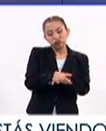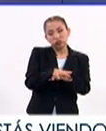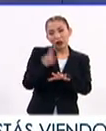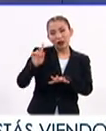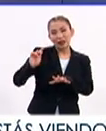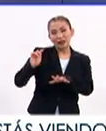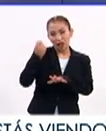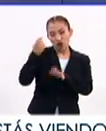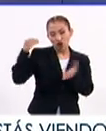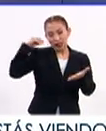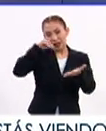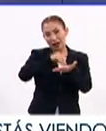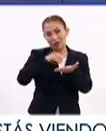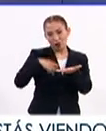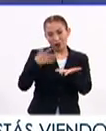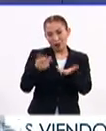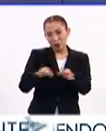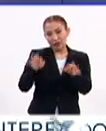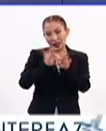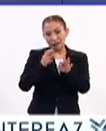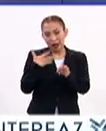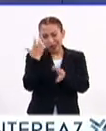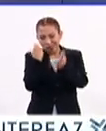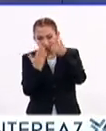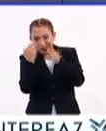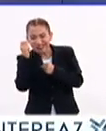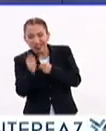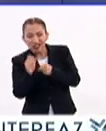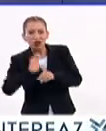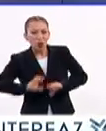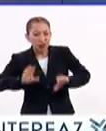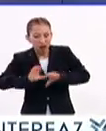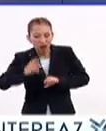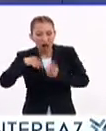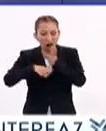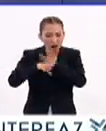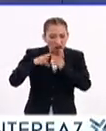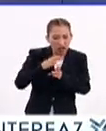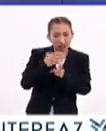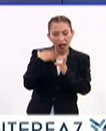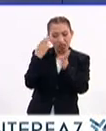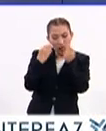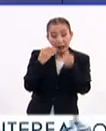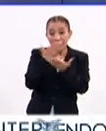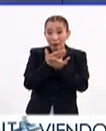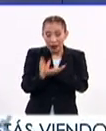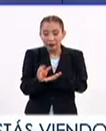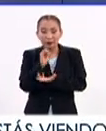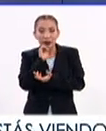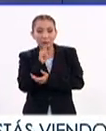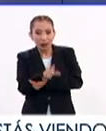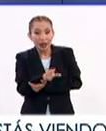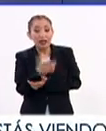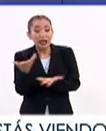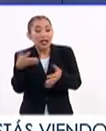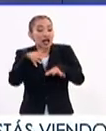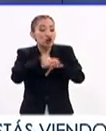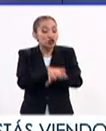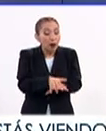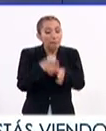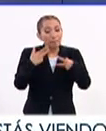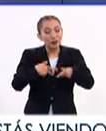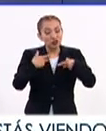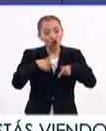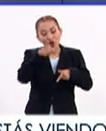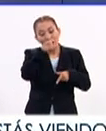tecnológica, que es un aspecto muy importante, la alfabetización tecnológica que debe cubrir la educación. Y por el otro, por supuesto, la inclusión